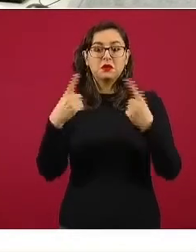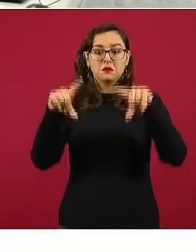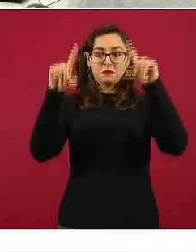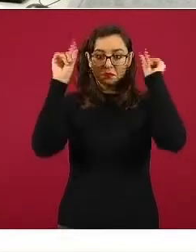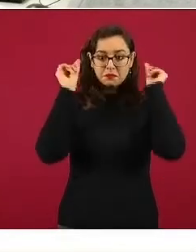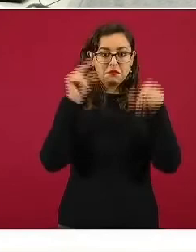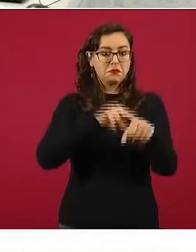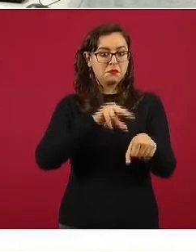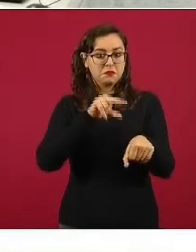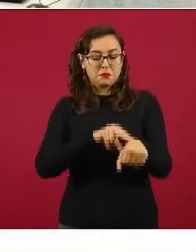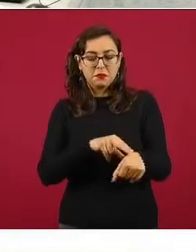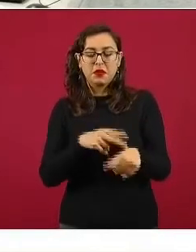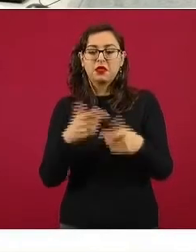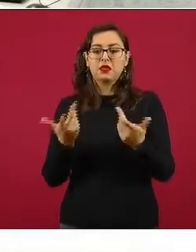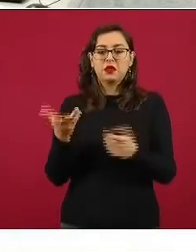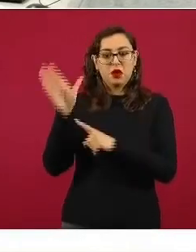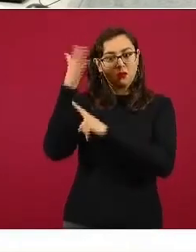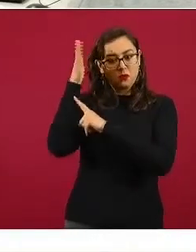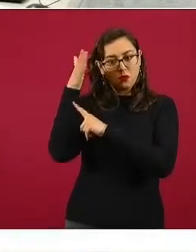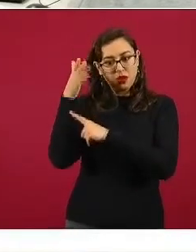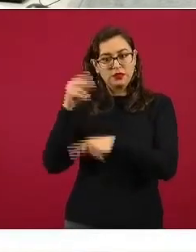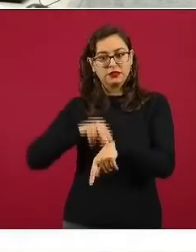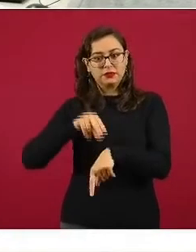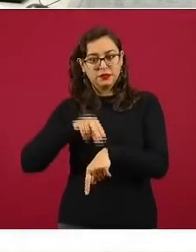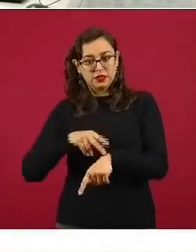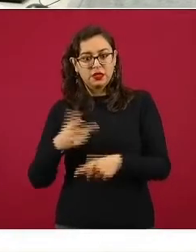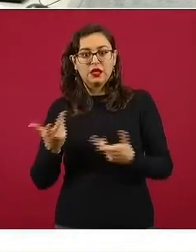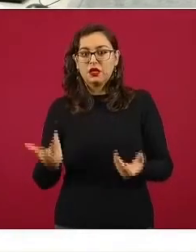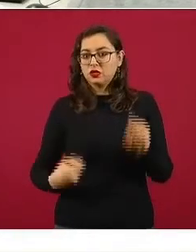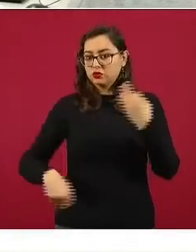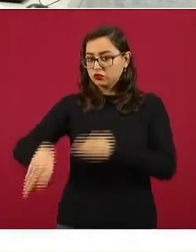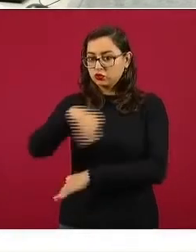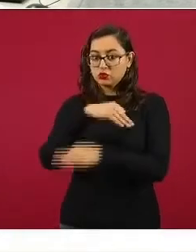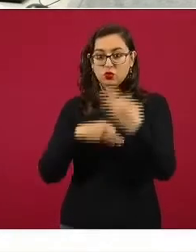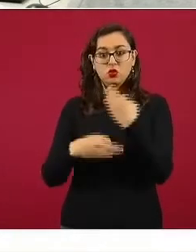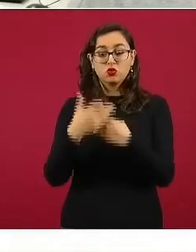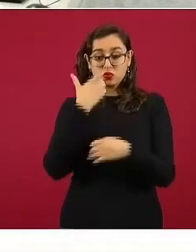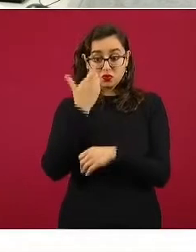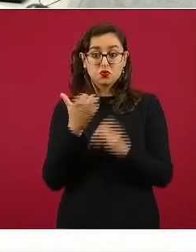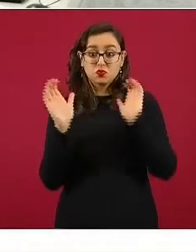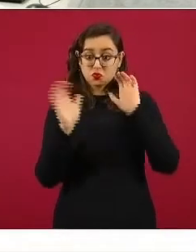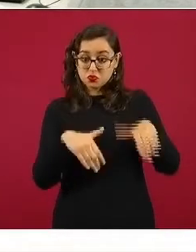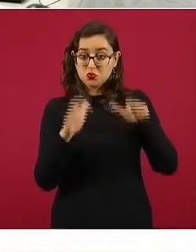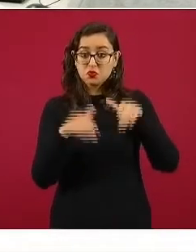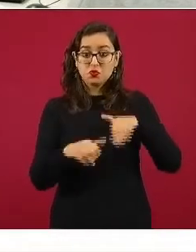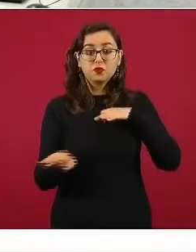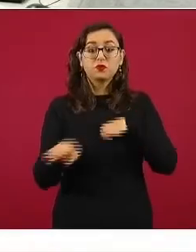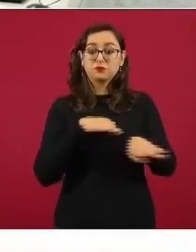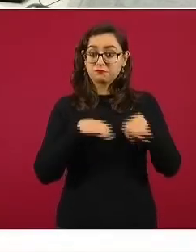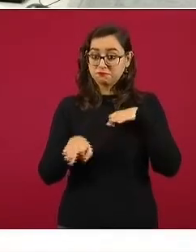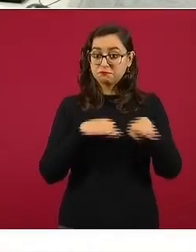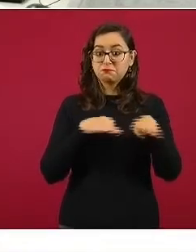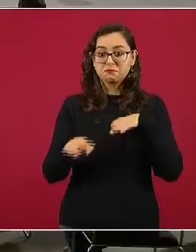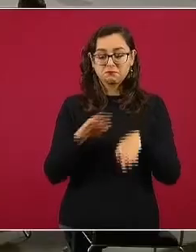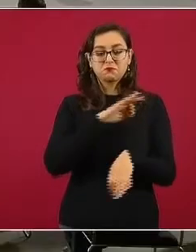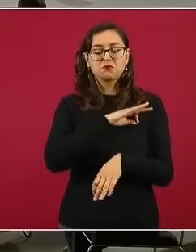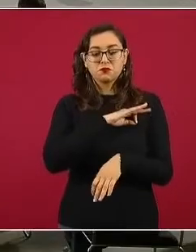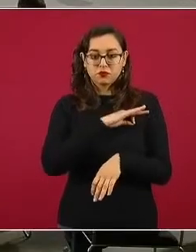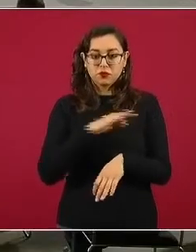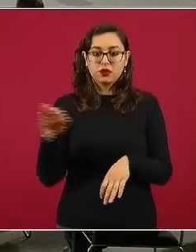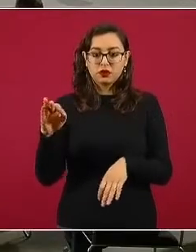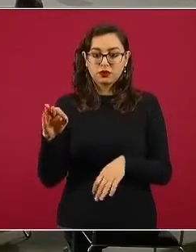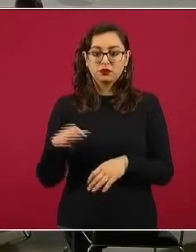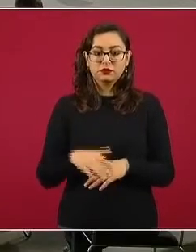trabajadores de la salud, para que se puedan incorporar a esta convocatoria. No sólo la abrimos en un